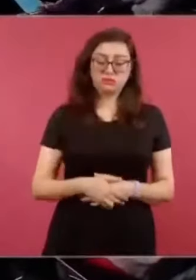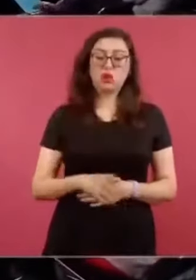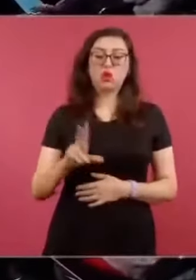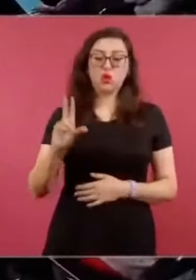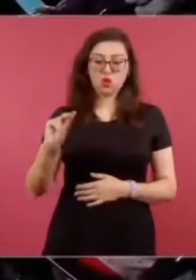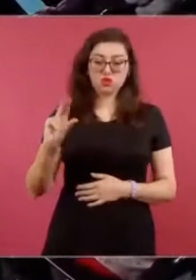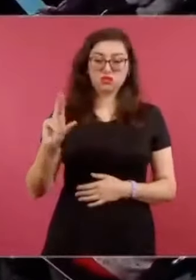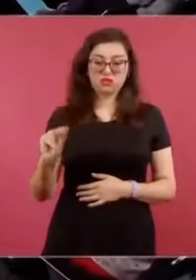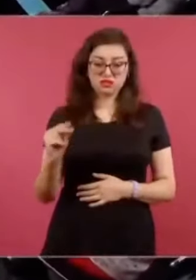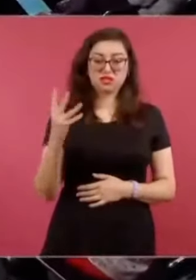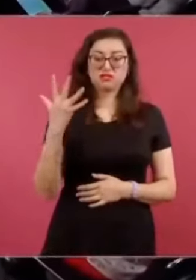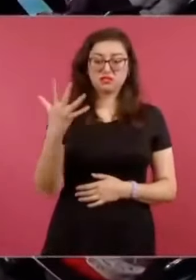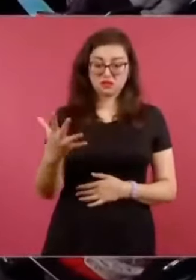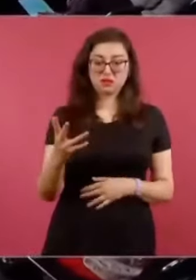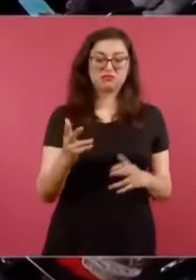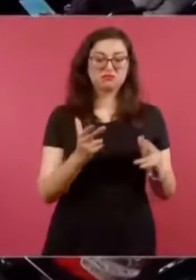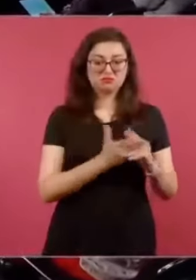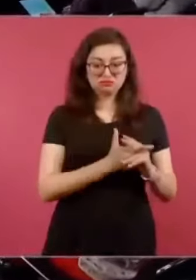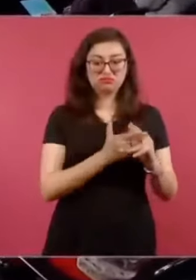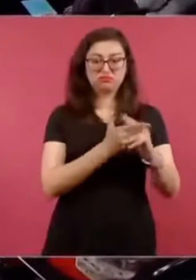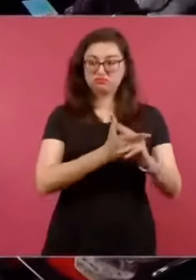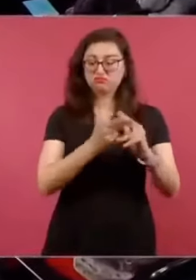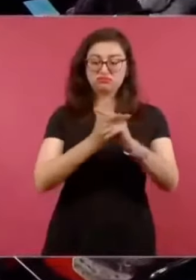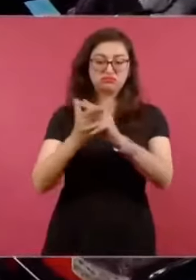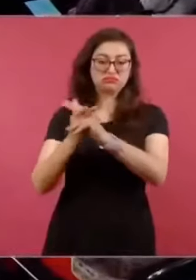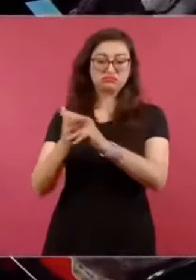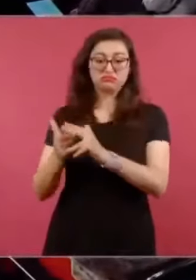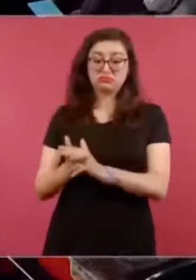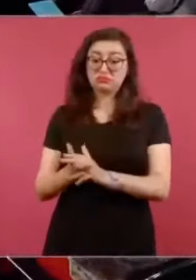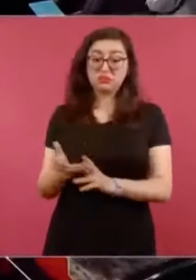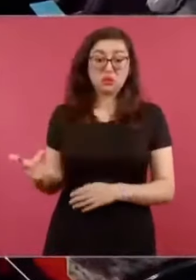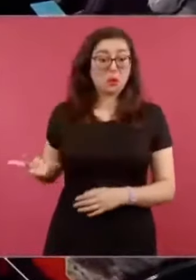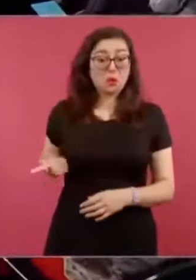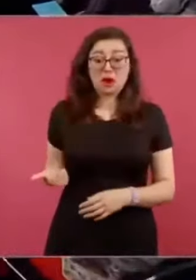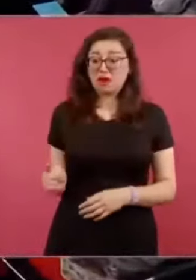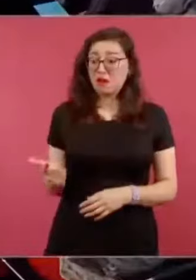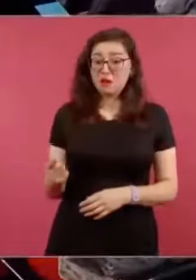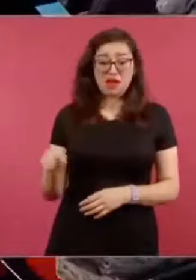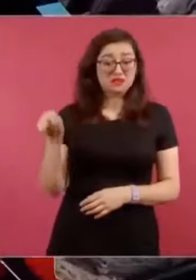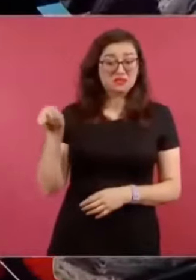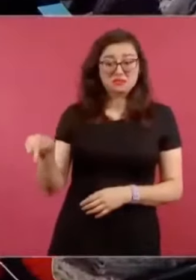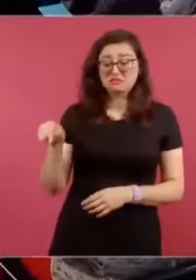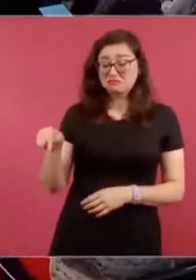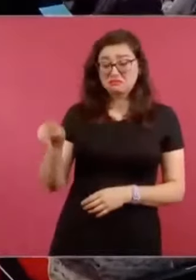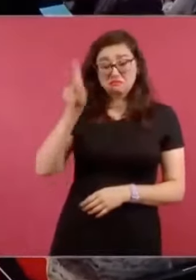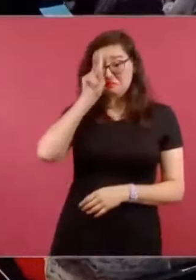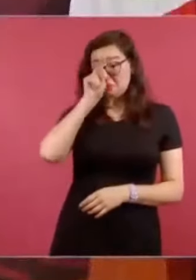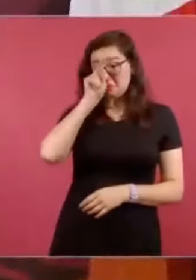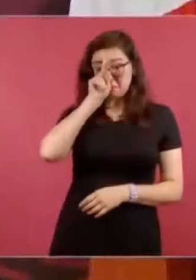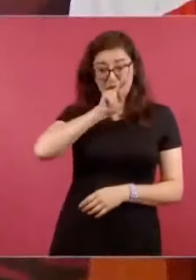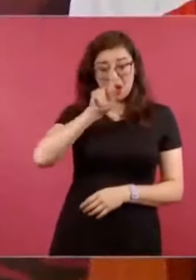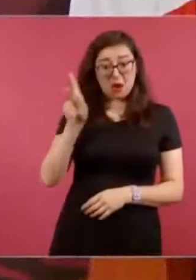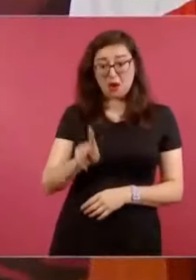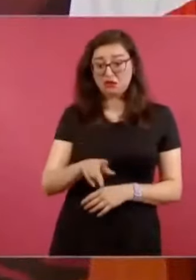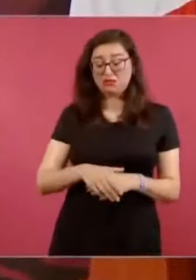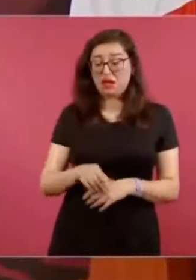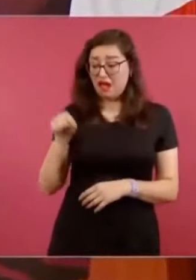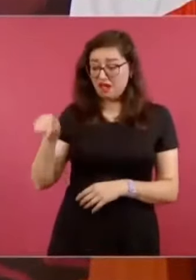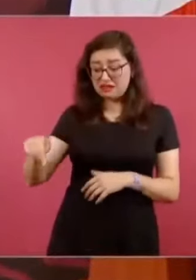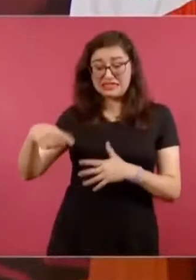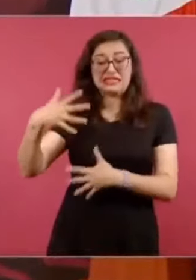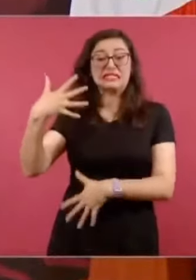miren Guanajuato, de los 85, 15,